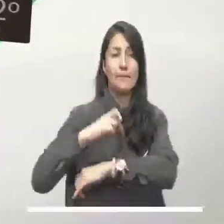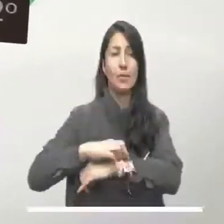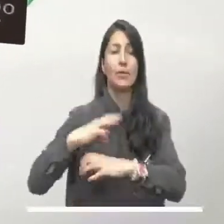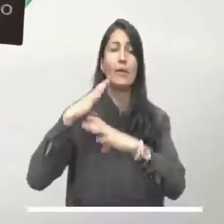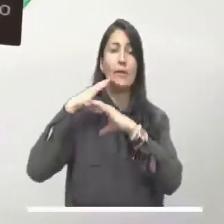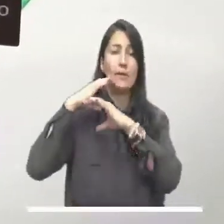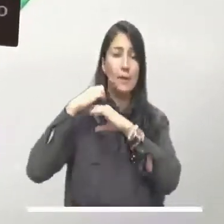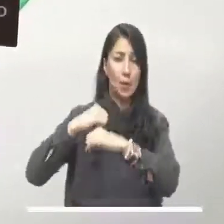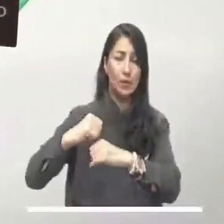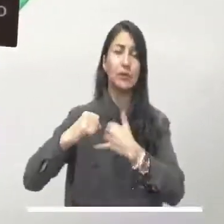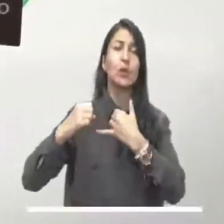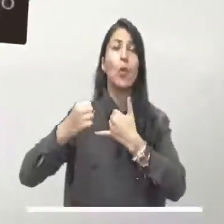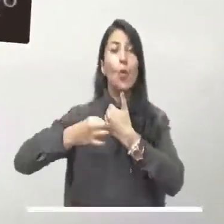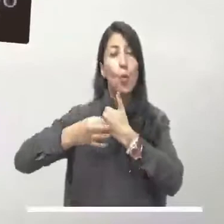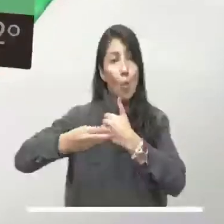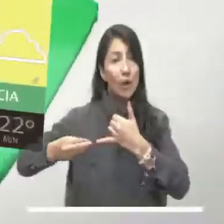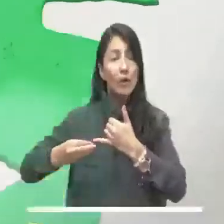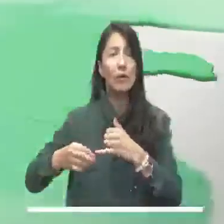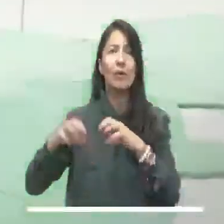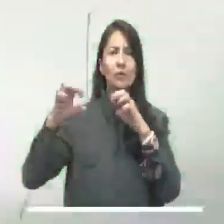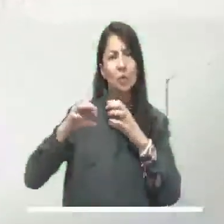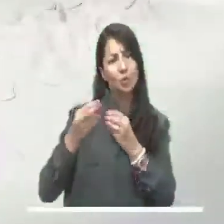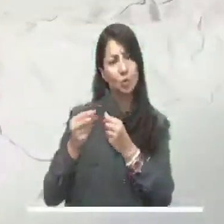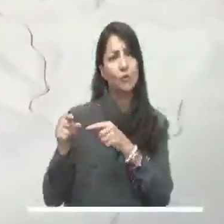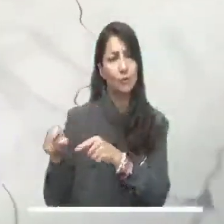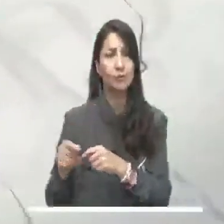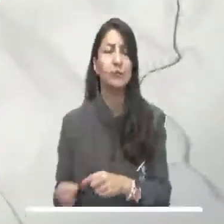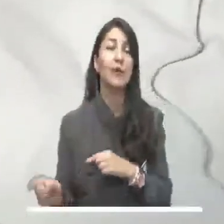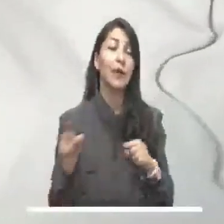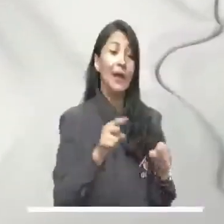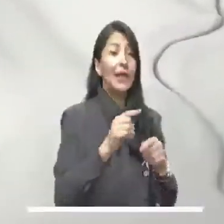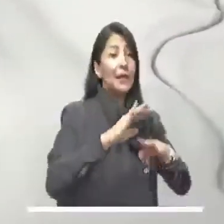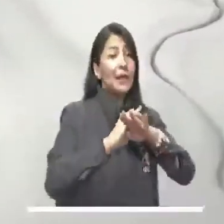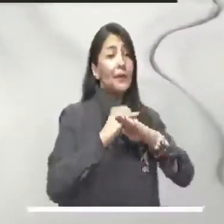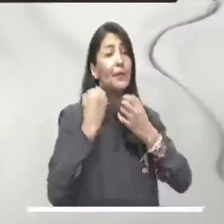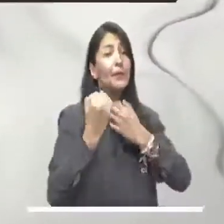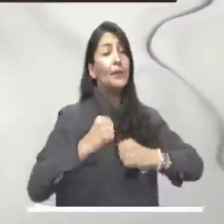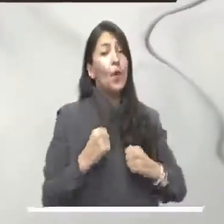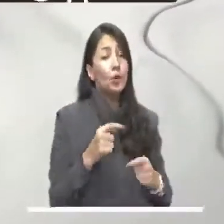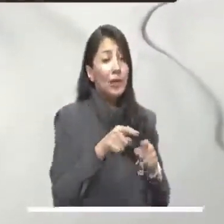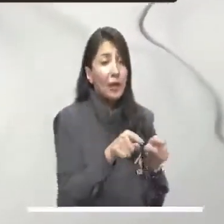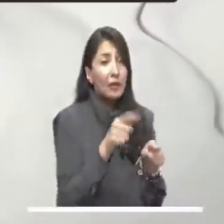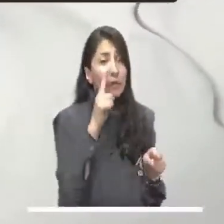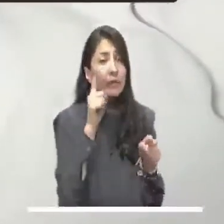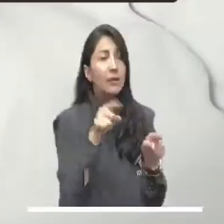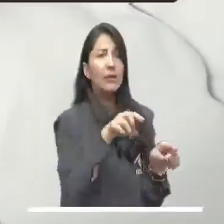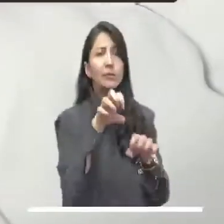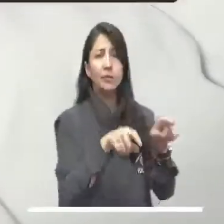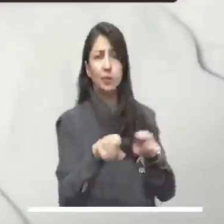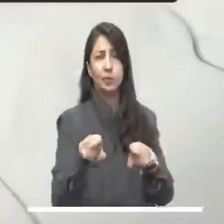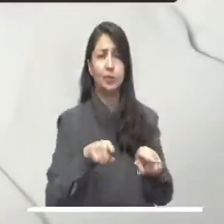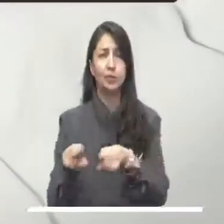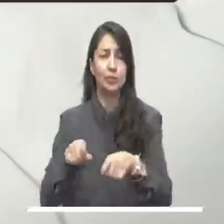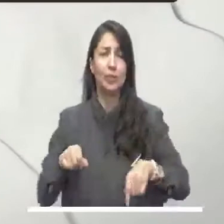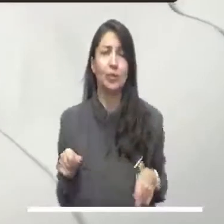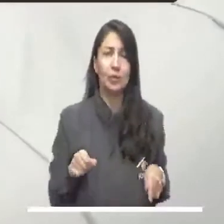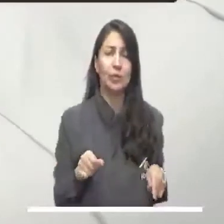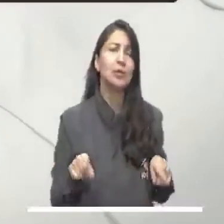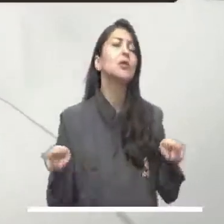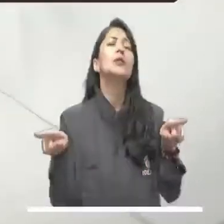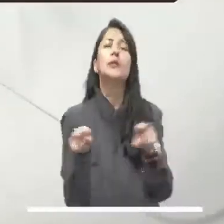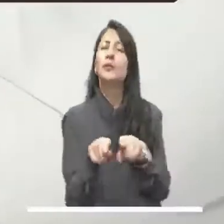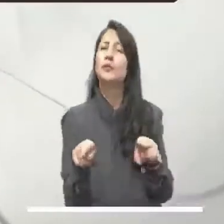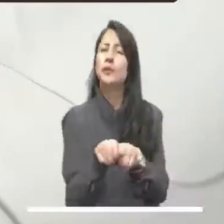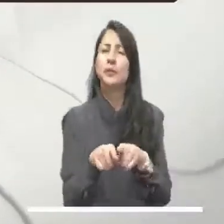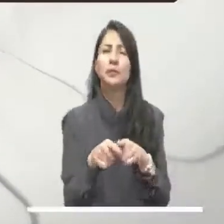Guaviare, Putumayo, Baupés y Guainía, donde siguen las lluvias leves. En Bogotá y su sabana siguen las condiciones lluviosas en varias zonas de